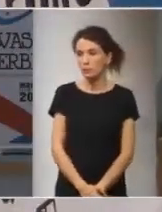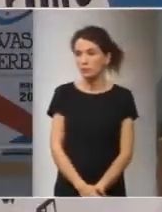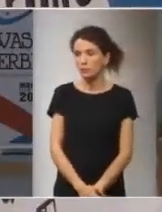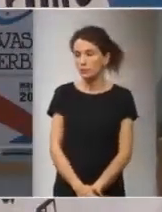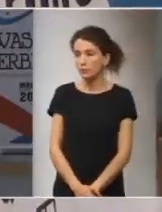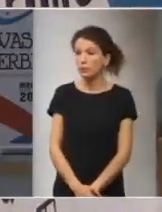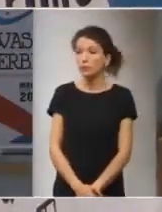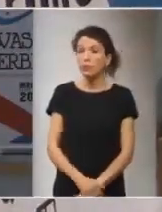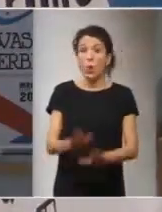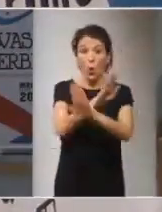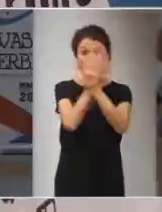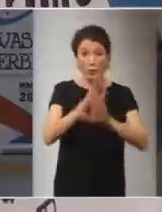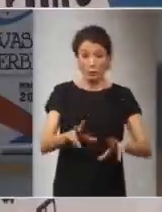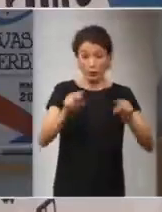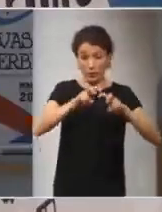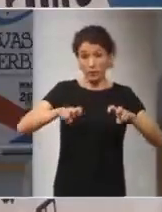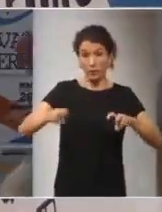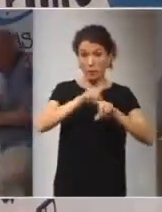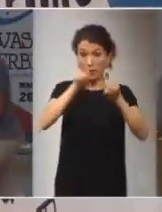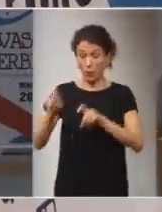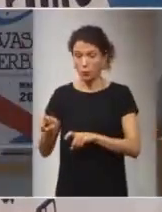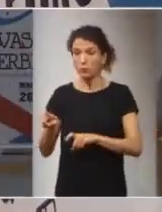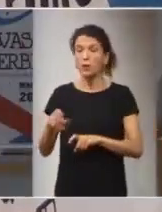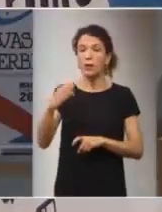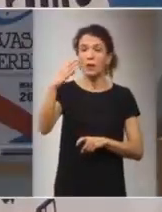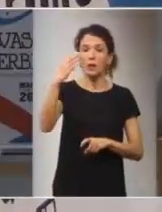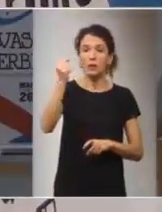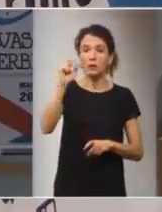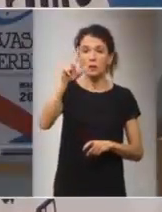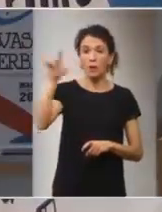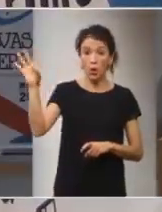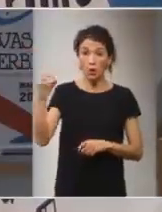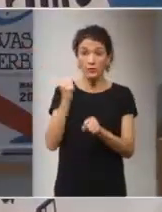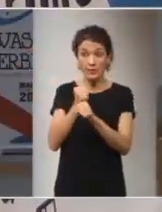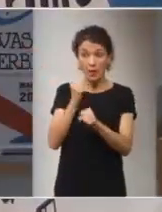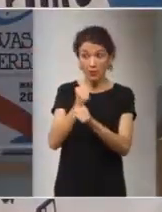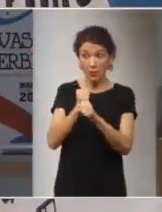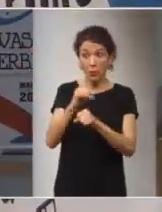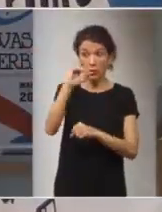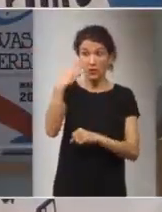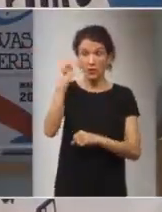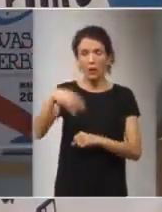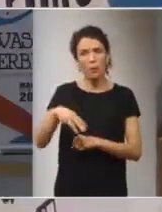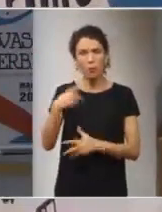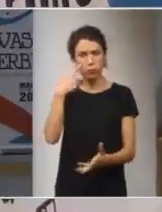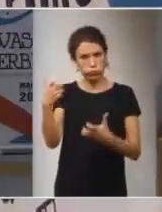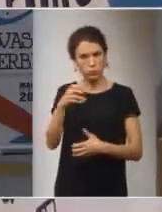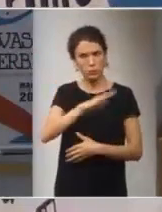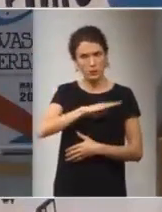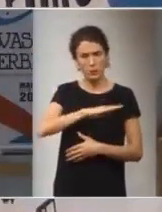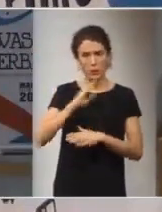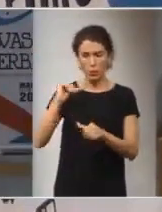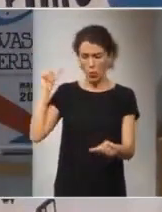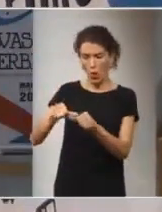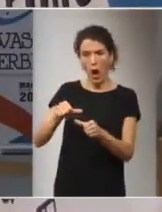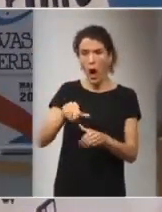Y para terminar esta ronda de preguntas, Carlos, el trabajo de ICANN ha sido bastante llamativo en los últimos